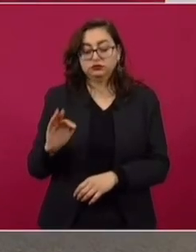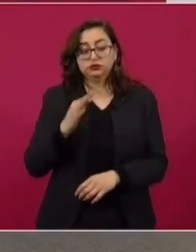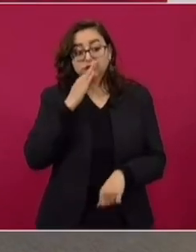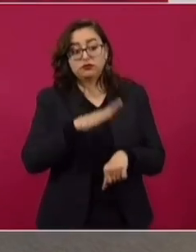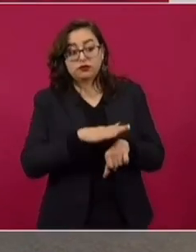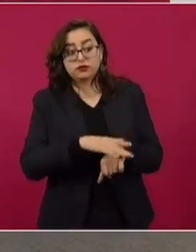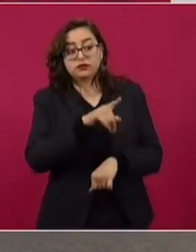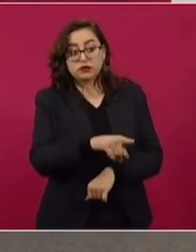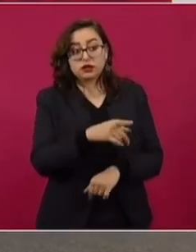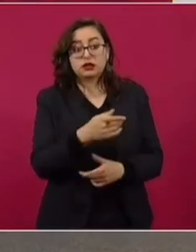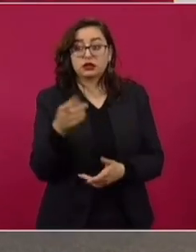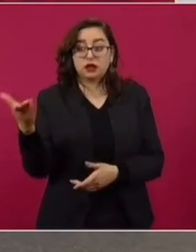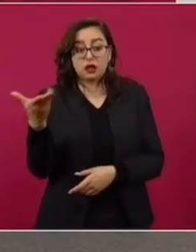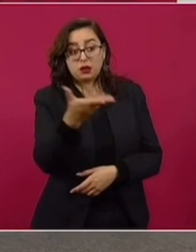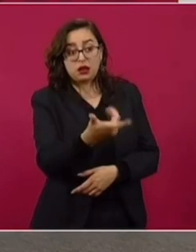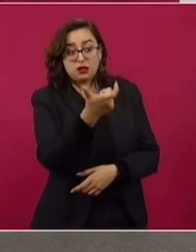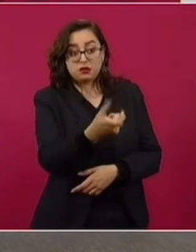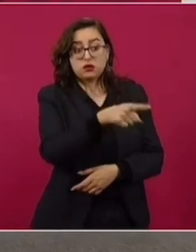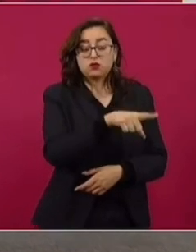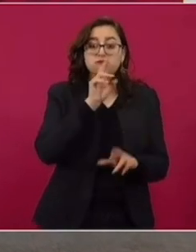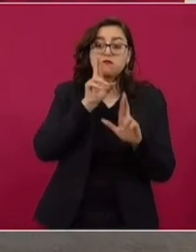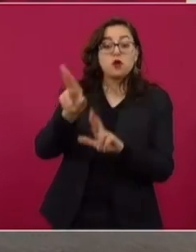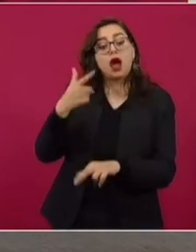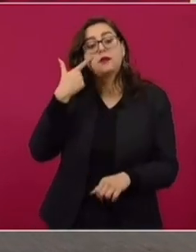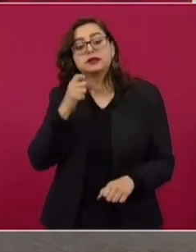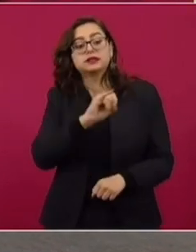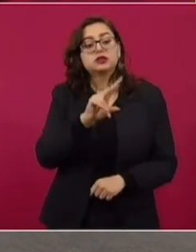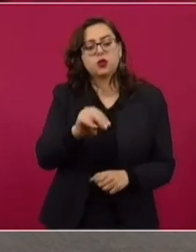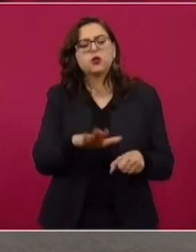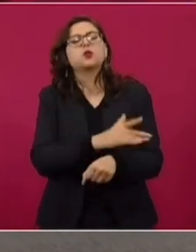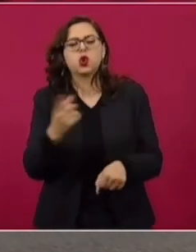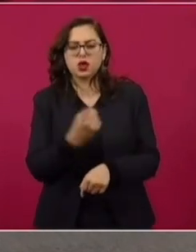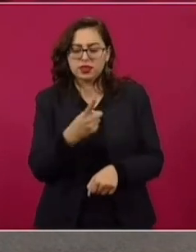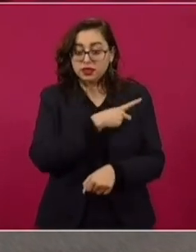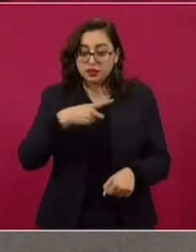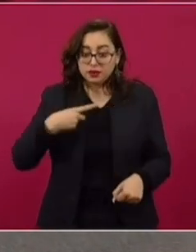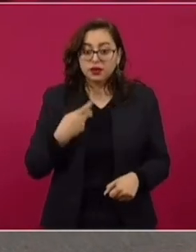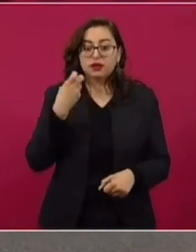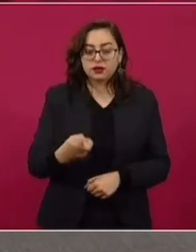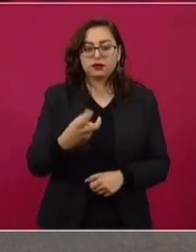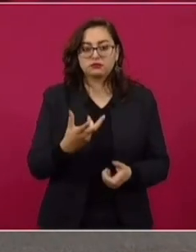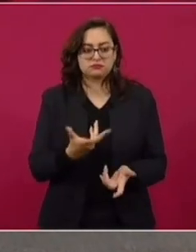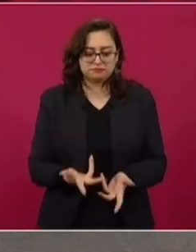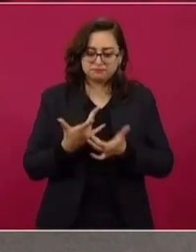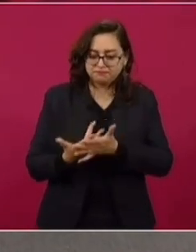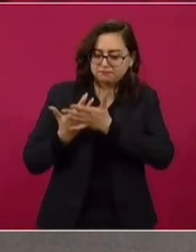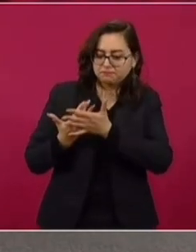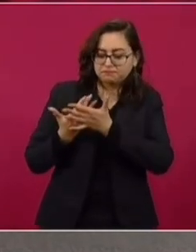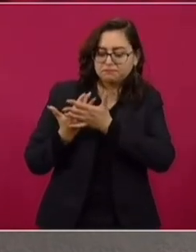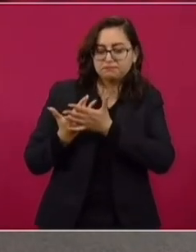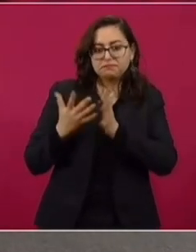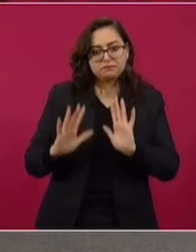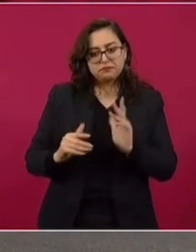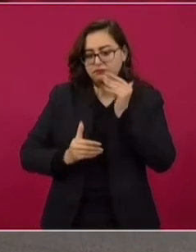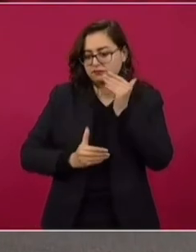sustentar su opinión al respecto. Pero yo aconsejaría que esperemos a que haya una